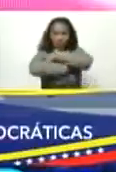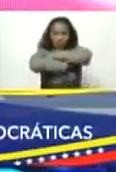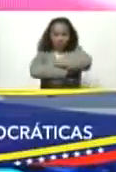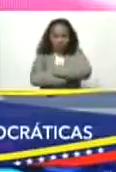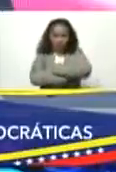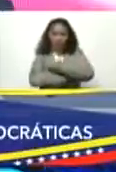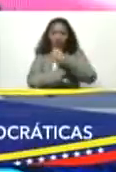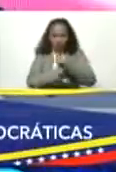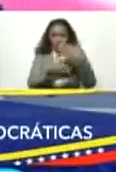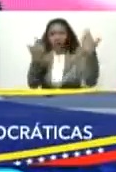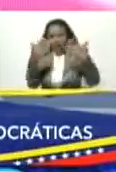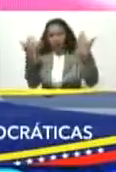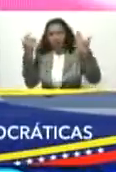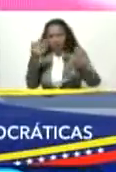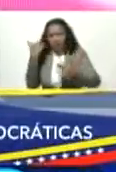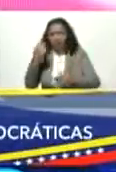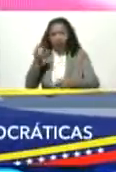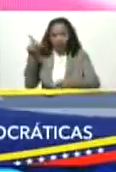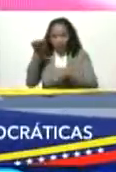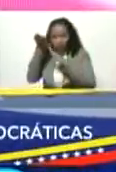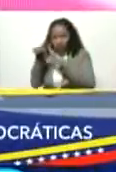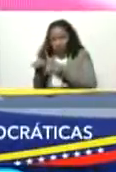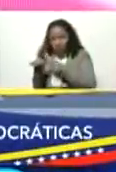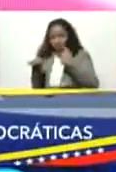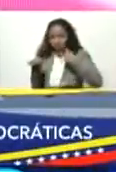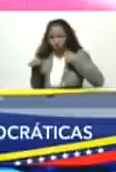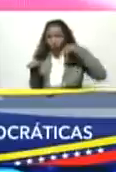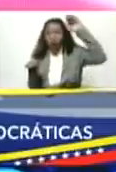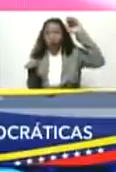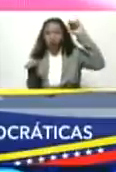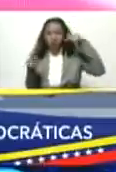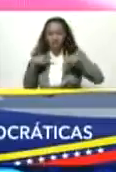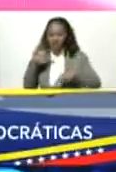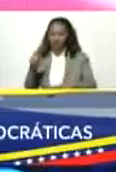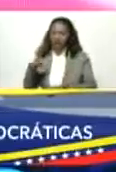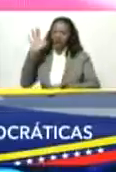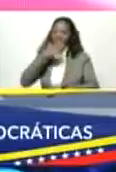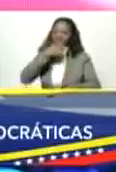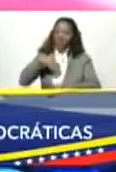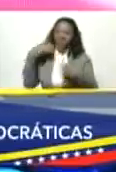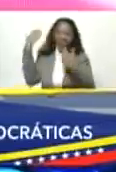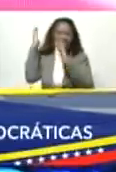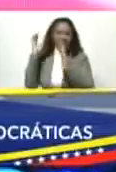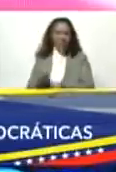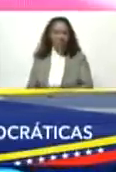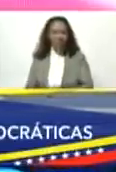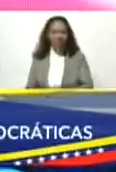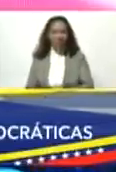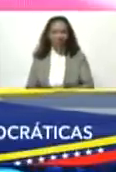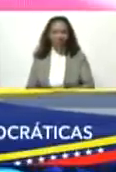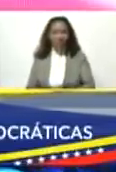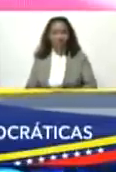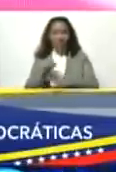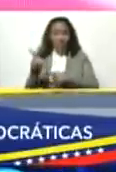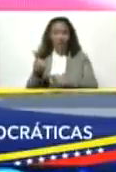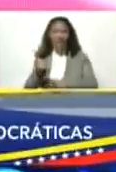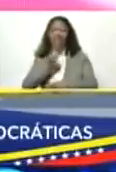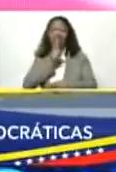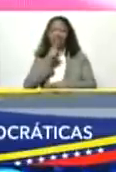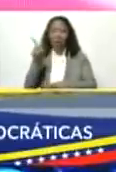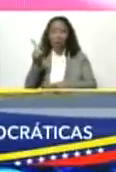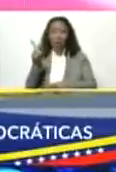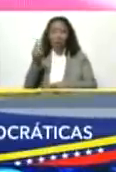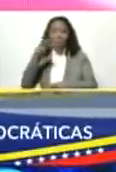aquí estoy pues Faraco era más pequeño que yo y esto es pan comido y ahí en un edificio llamado